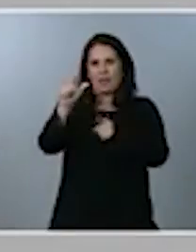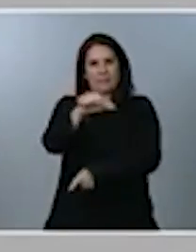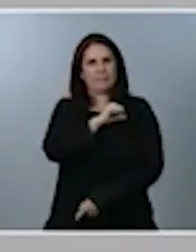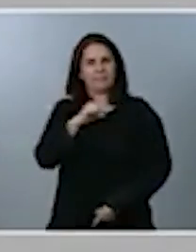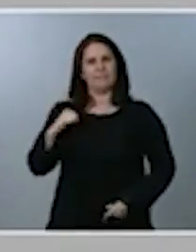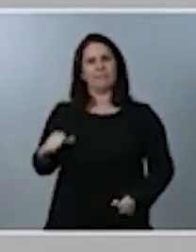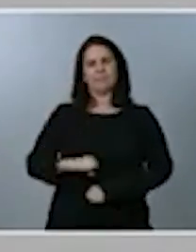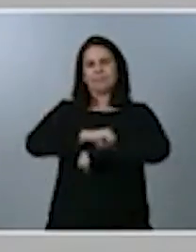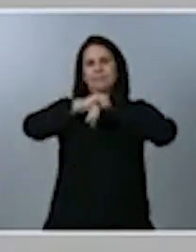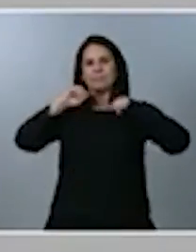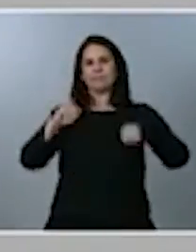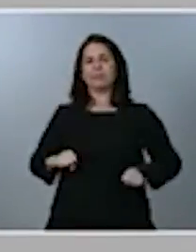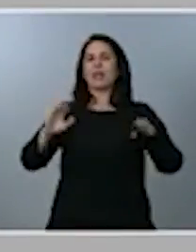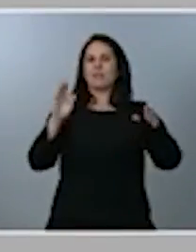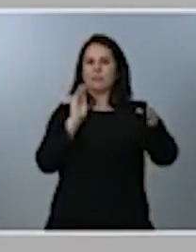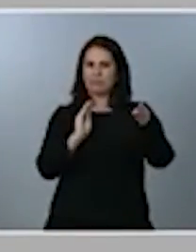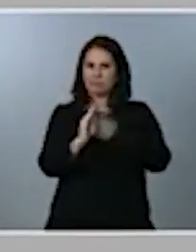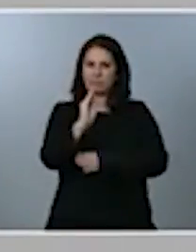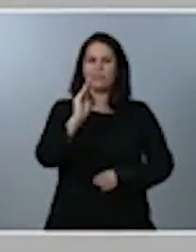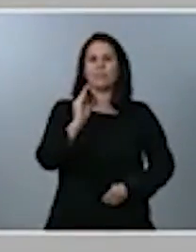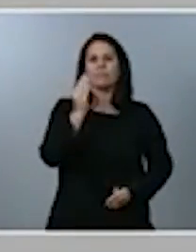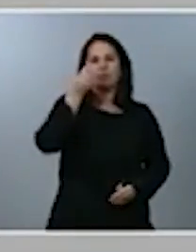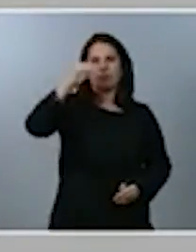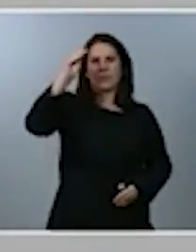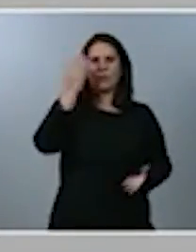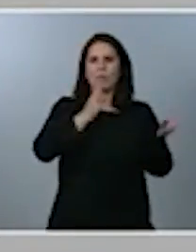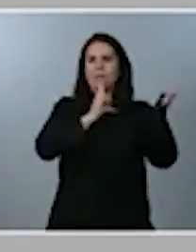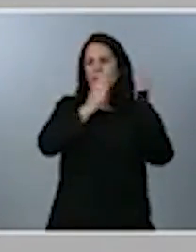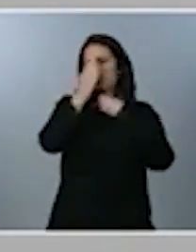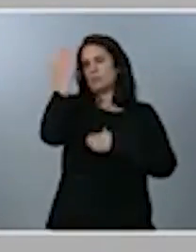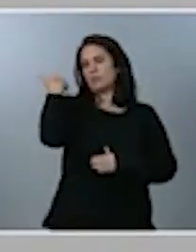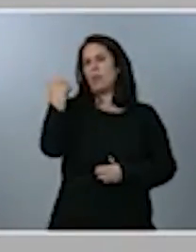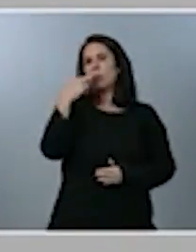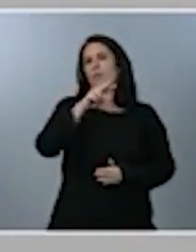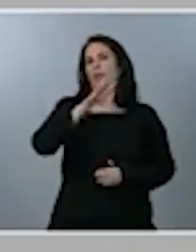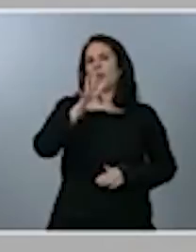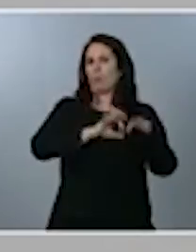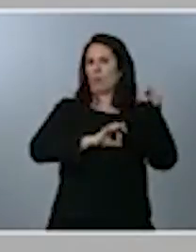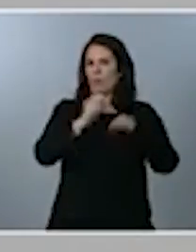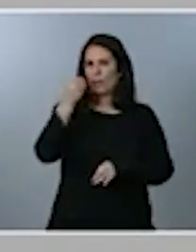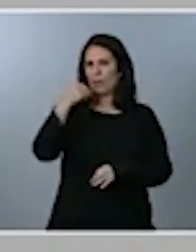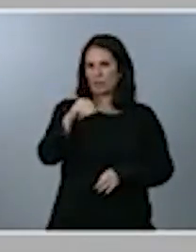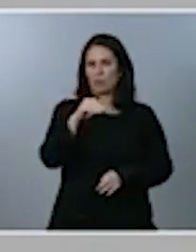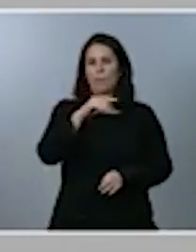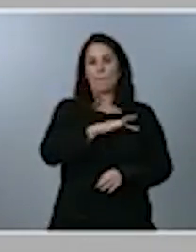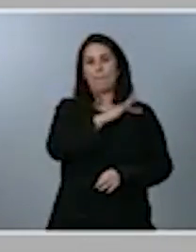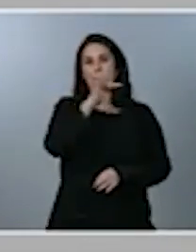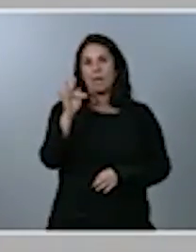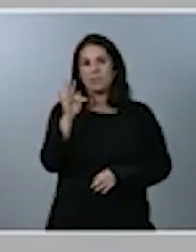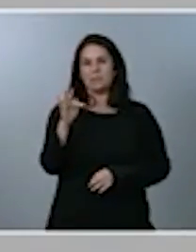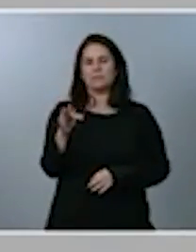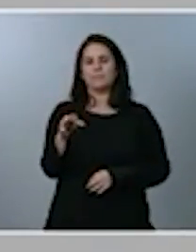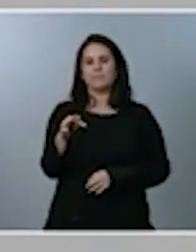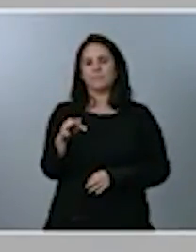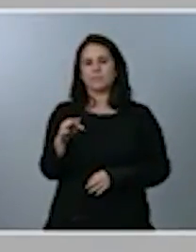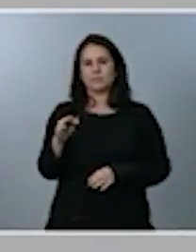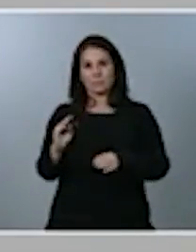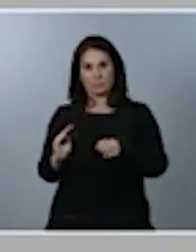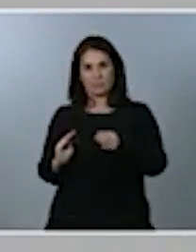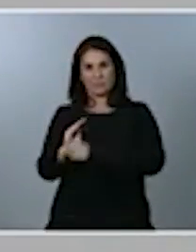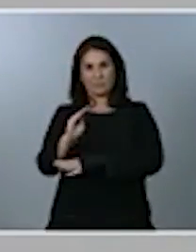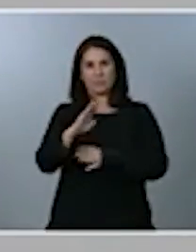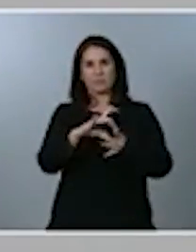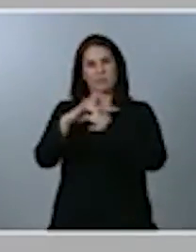25% respecto al año anterior, a lo que hay que sumar actuaciones que se financian con cargo al mecanismo europeo.